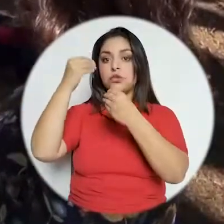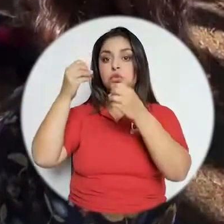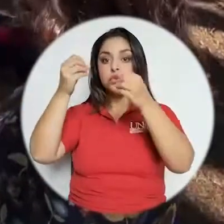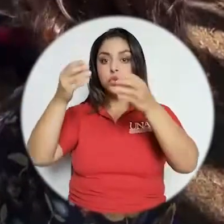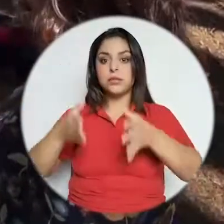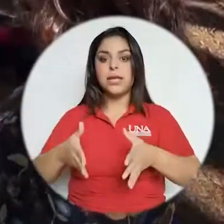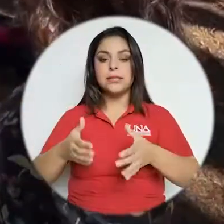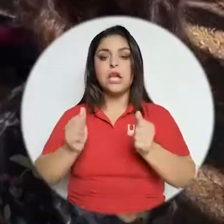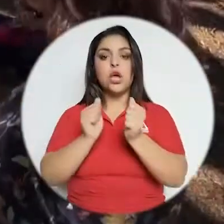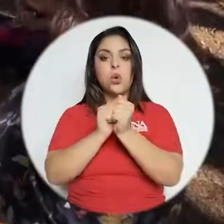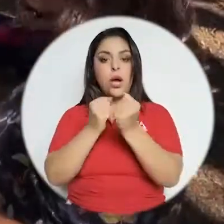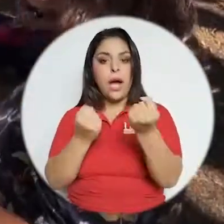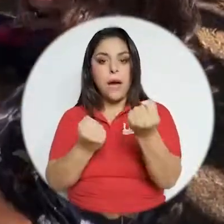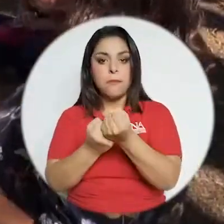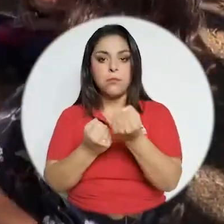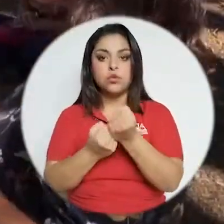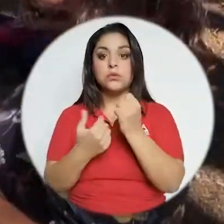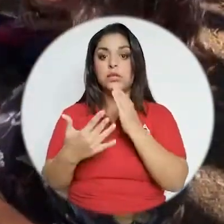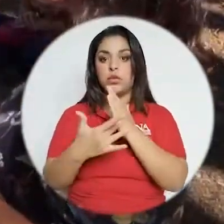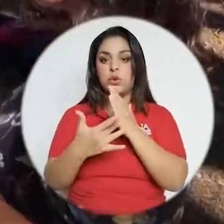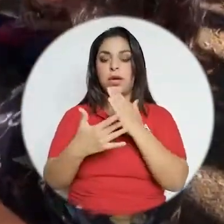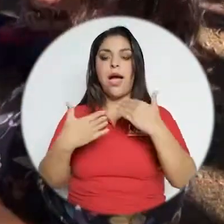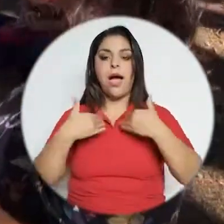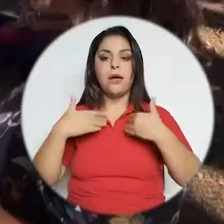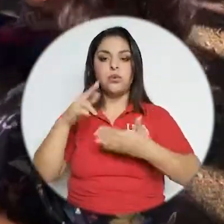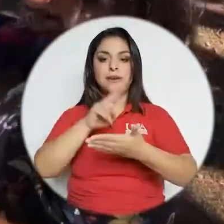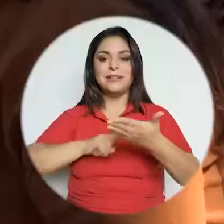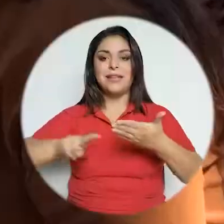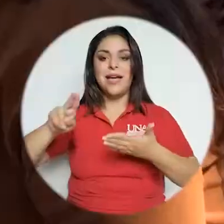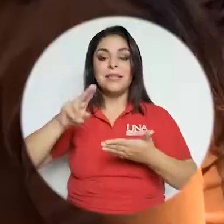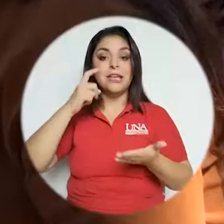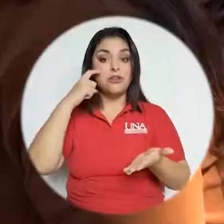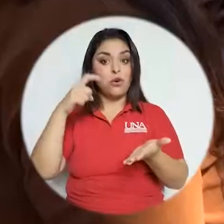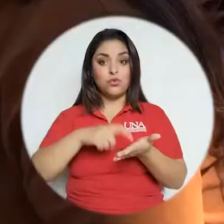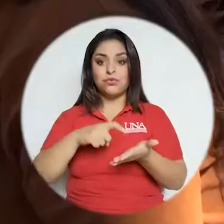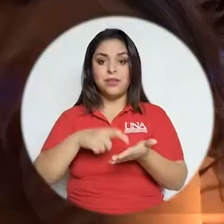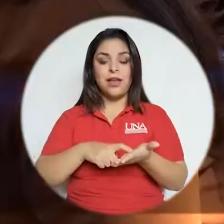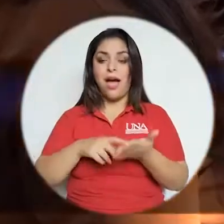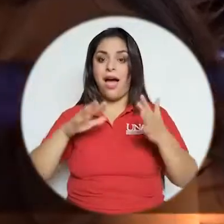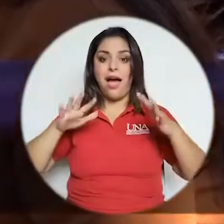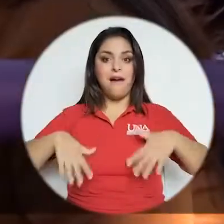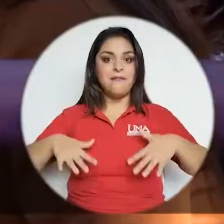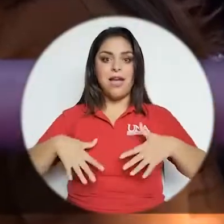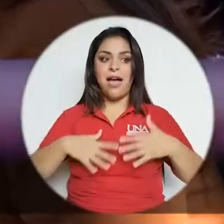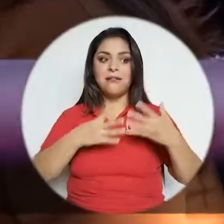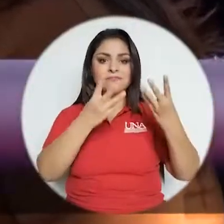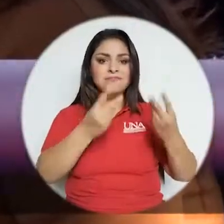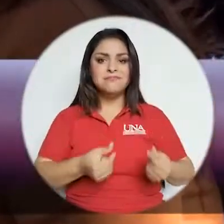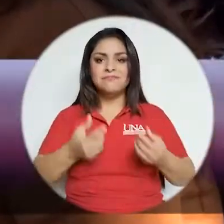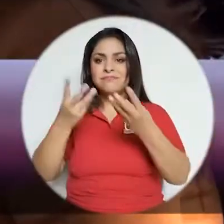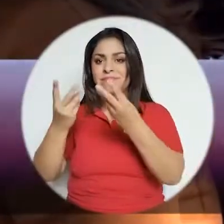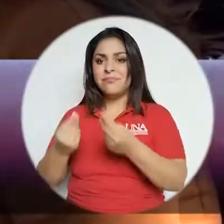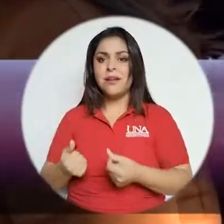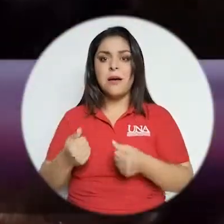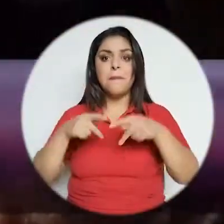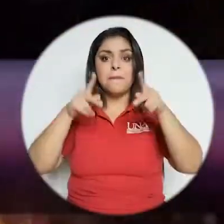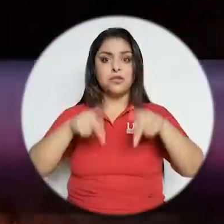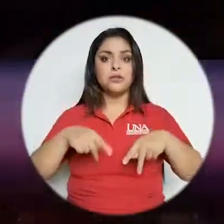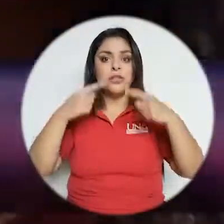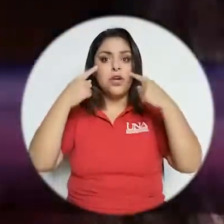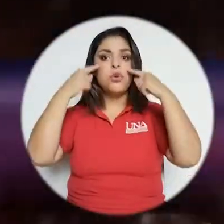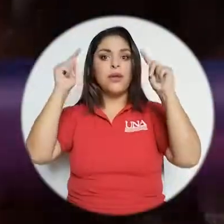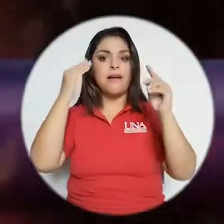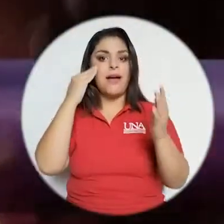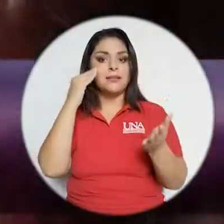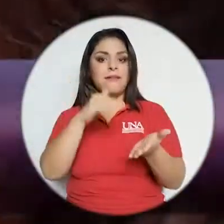docente con apoyo tecnológico que tenemos en las universidades y reconocer que no teníamos la mayor cantidad